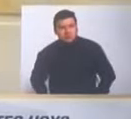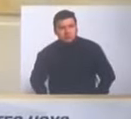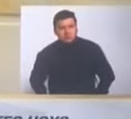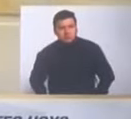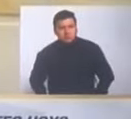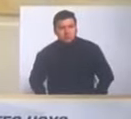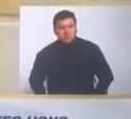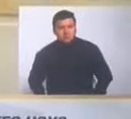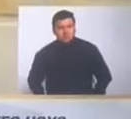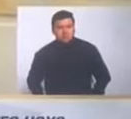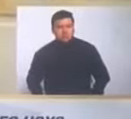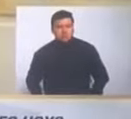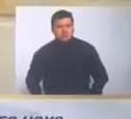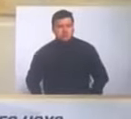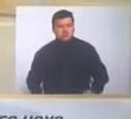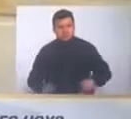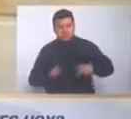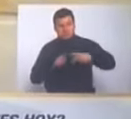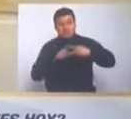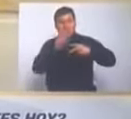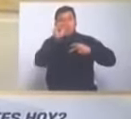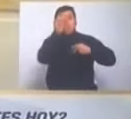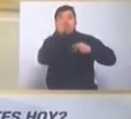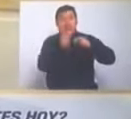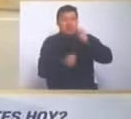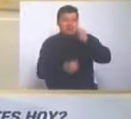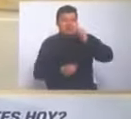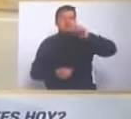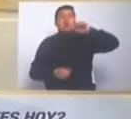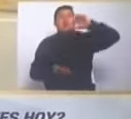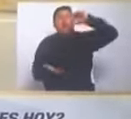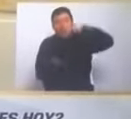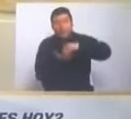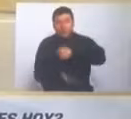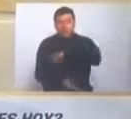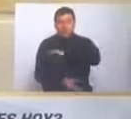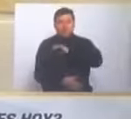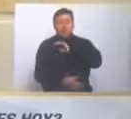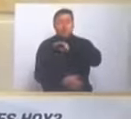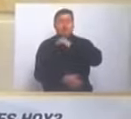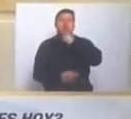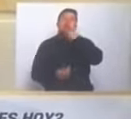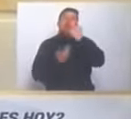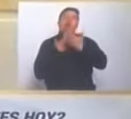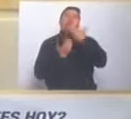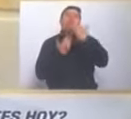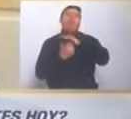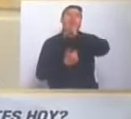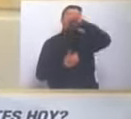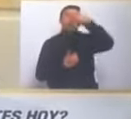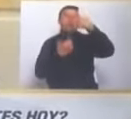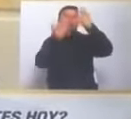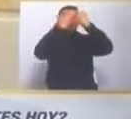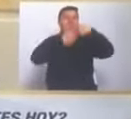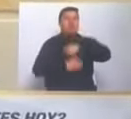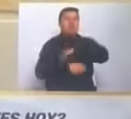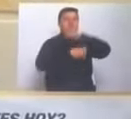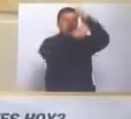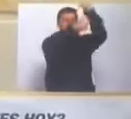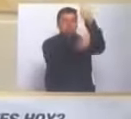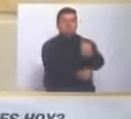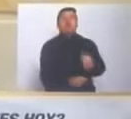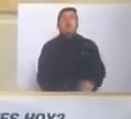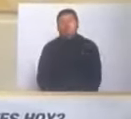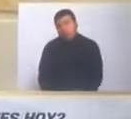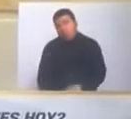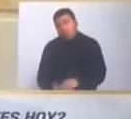Porque aquí vive una segunda reconquista española. Es la que estamos viviendo. Una cantidad de empresas que vinieron de ingeniería